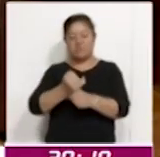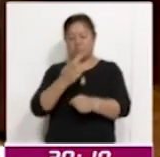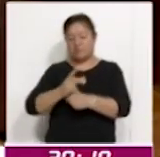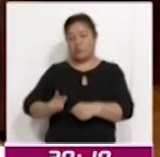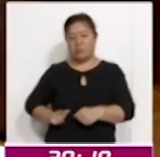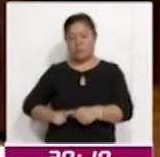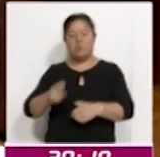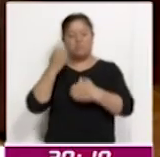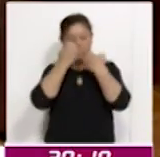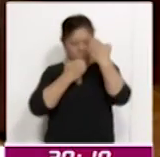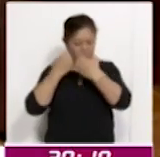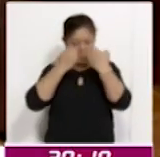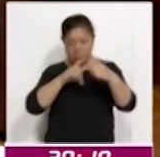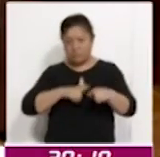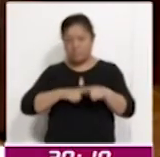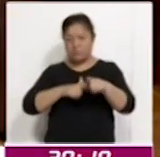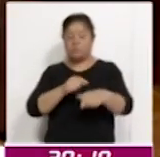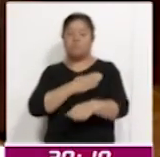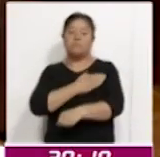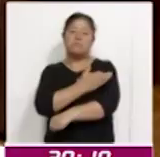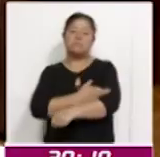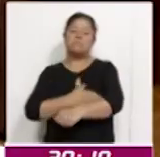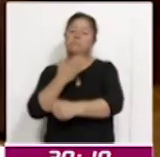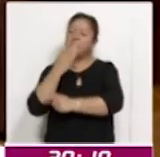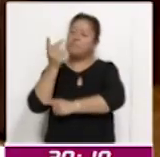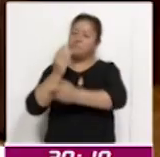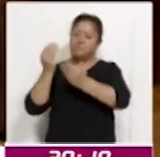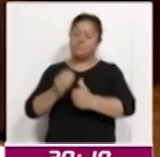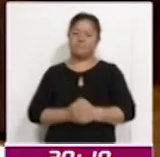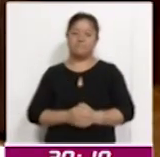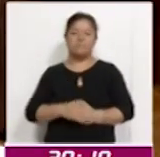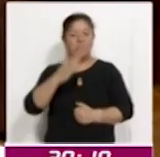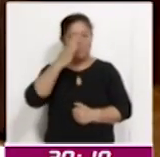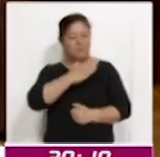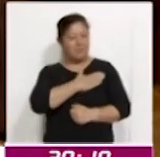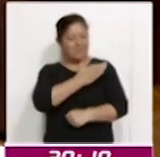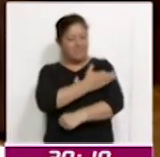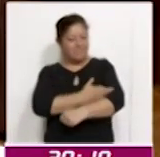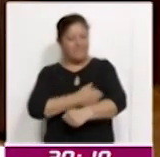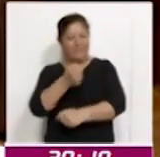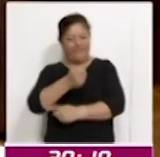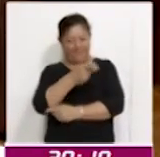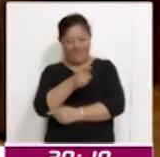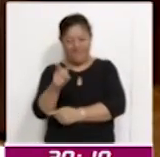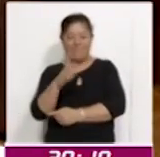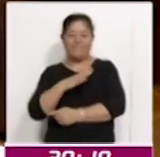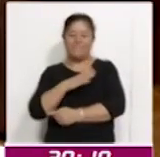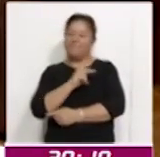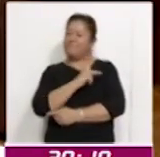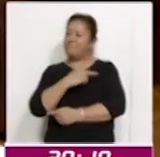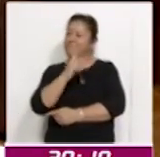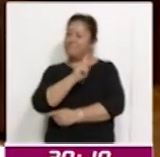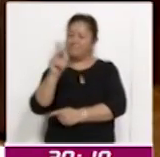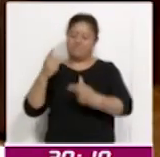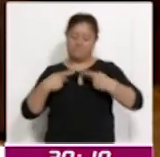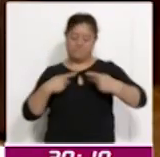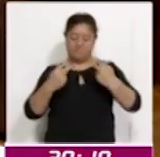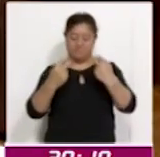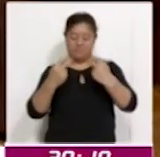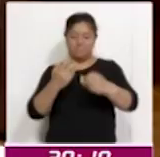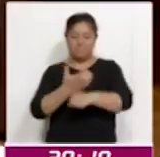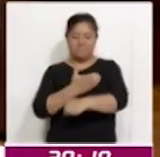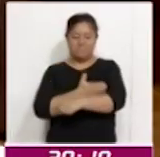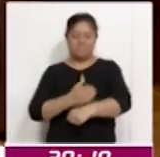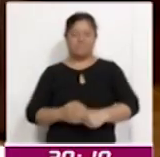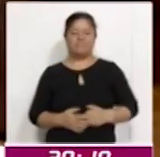del Estado de Tlaxcala. Muy buenas tardes, bienvenida. Muy buenas tardes, Jesús. Un saludo para ti y todo el auditorio que hoy nos acompaña. Muchísimas gracias por